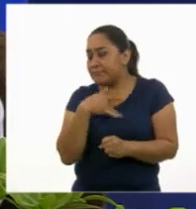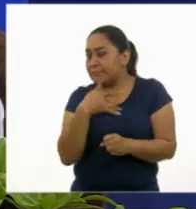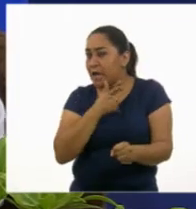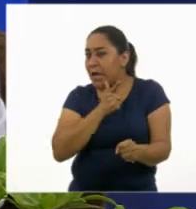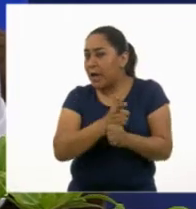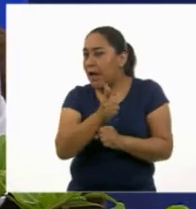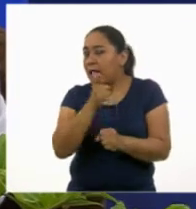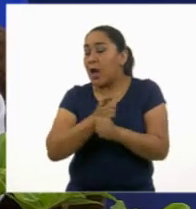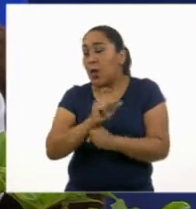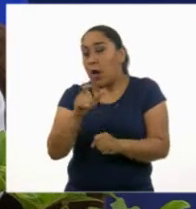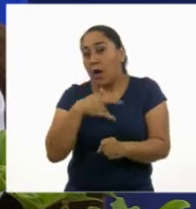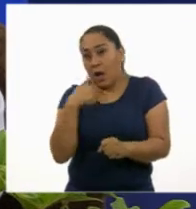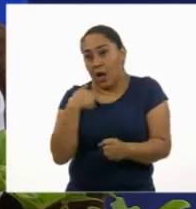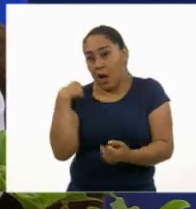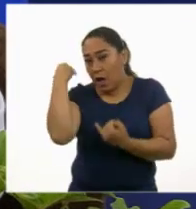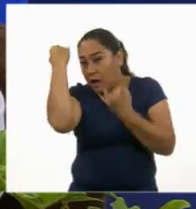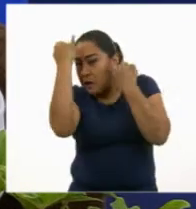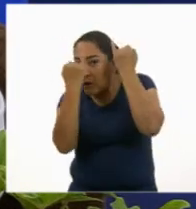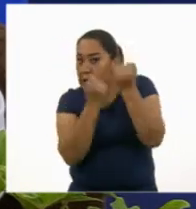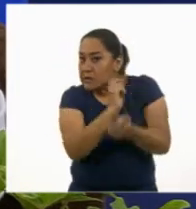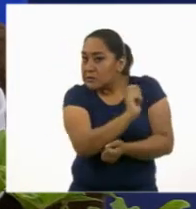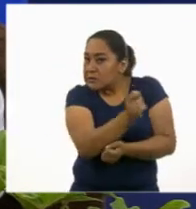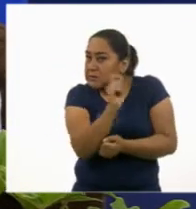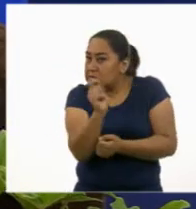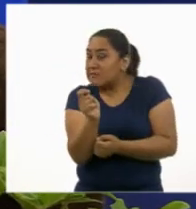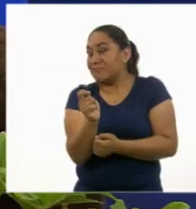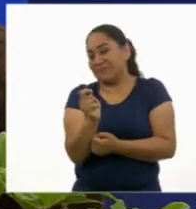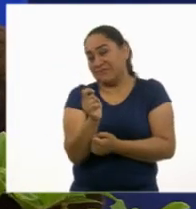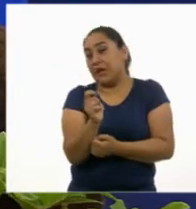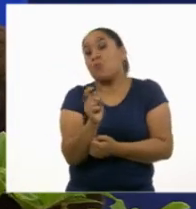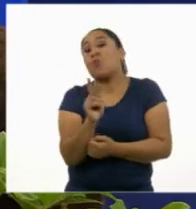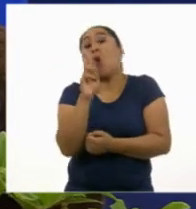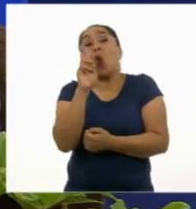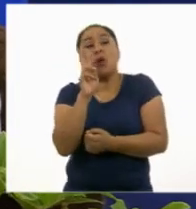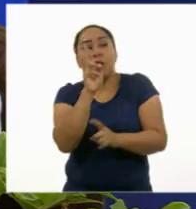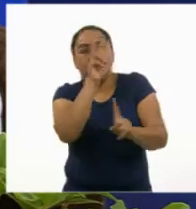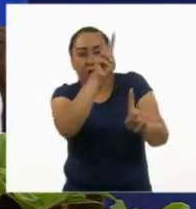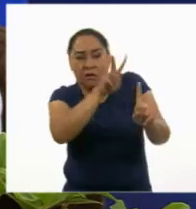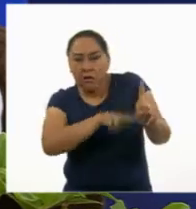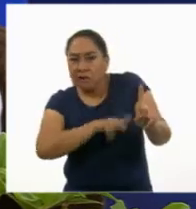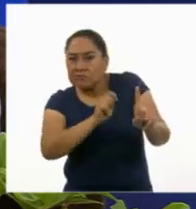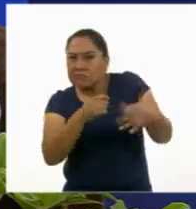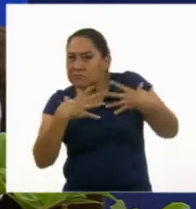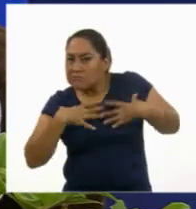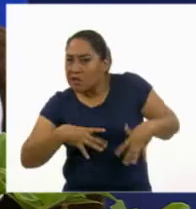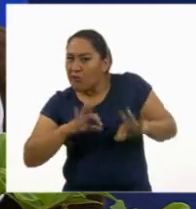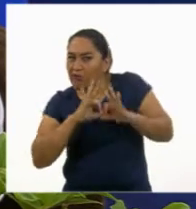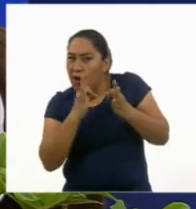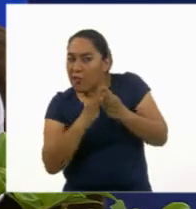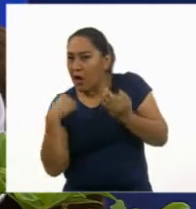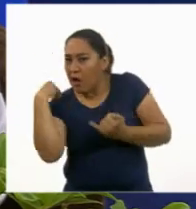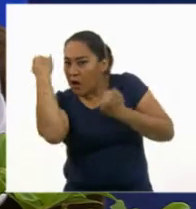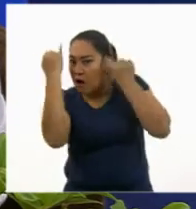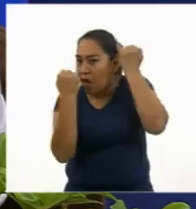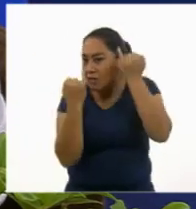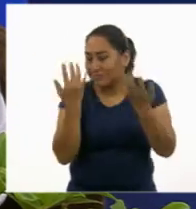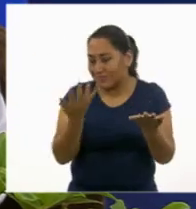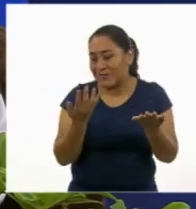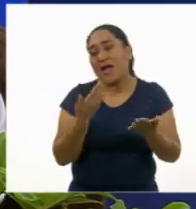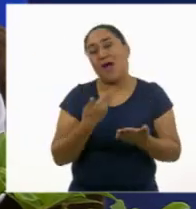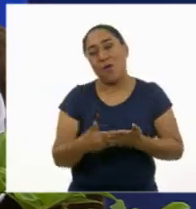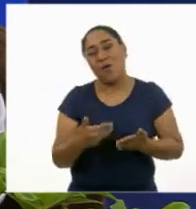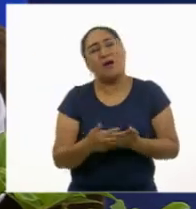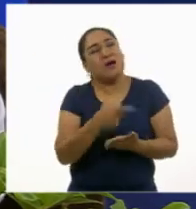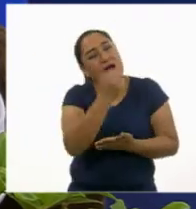que los prejuicios que podemos tener son en base a los estereotipos. Y ¿sabes qué está pasando en nuestra